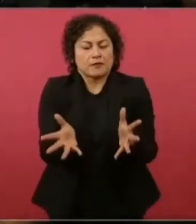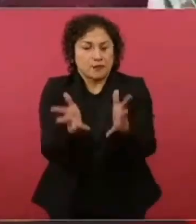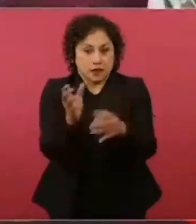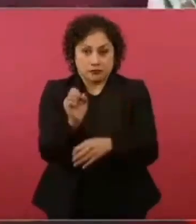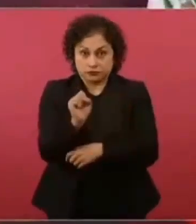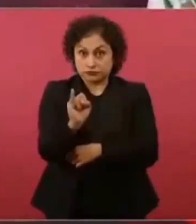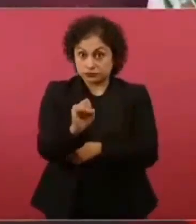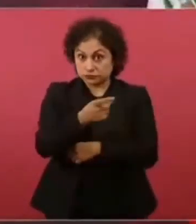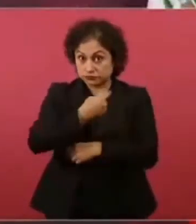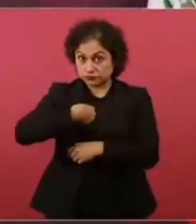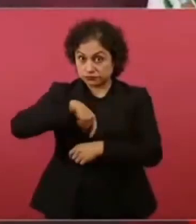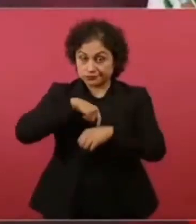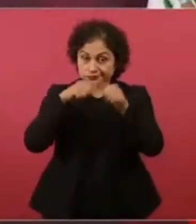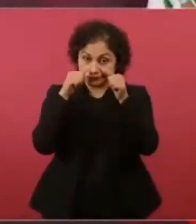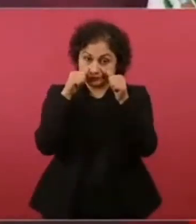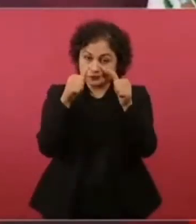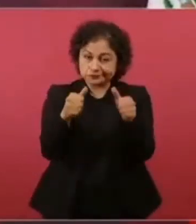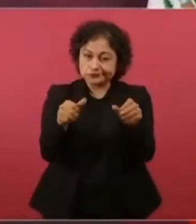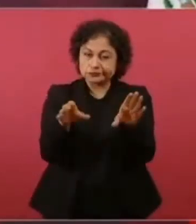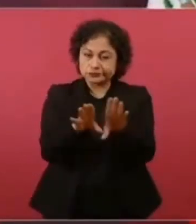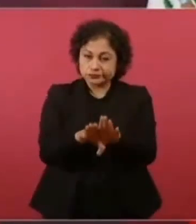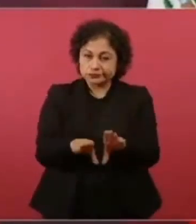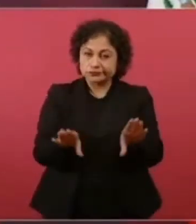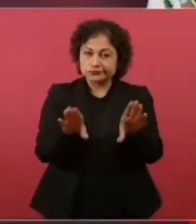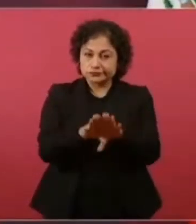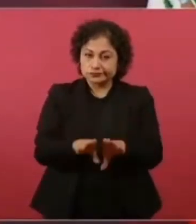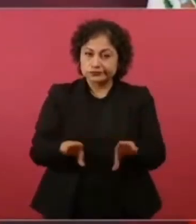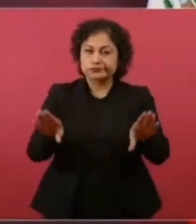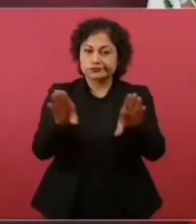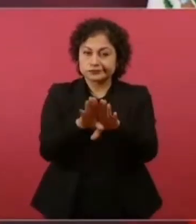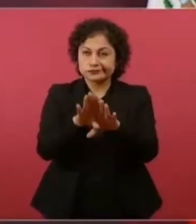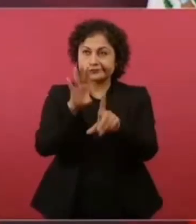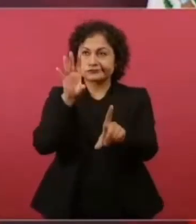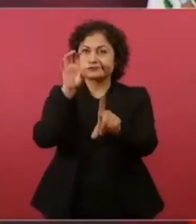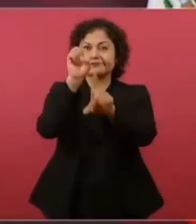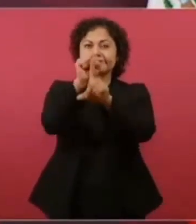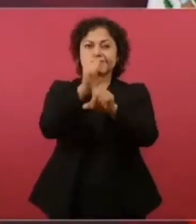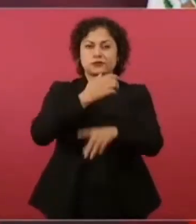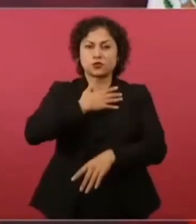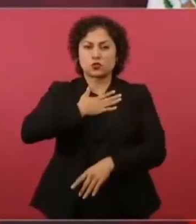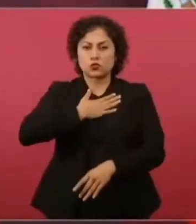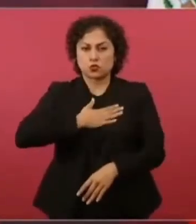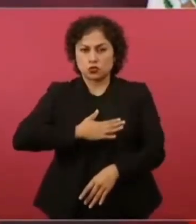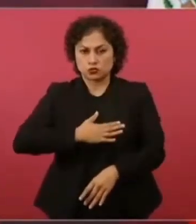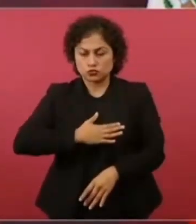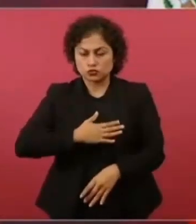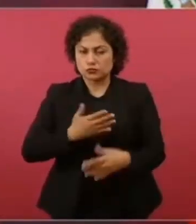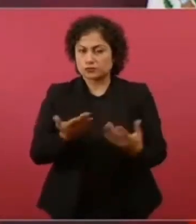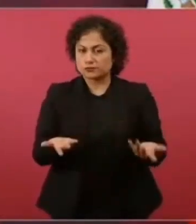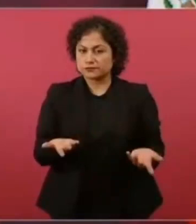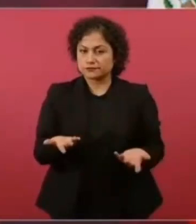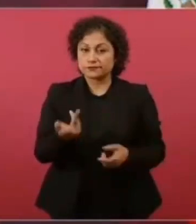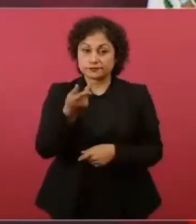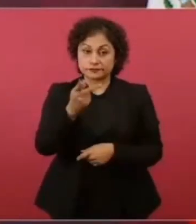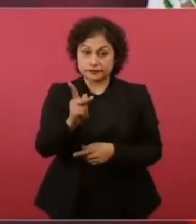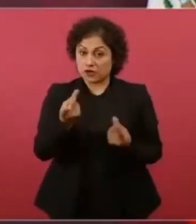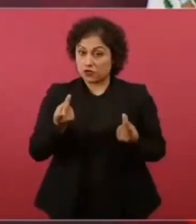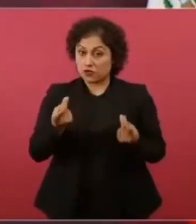la senda de la justicia. Pero es un proceso.